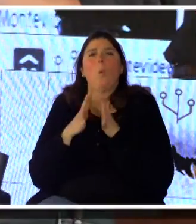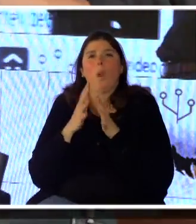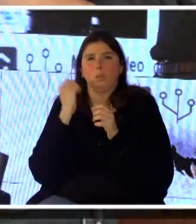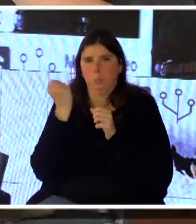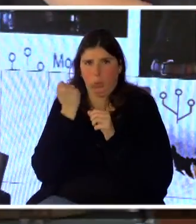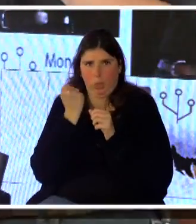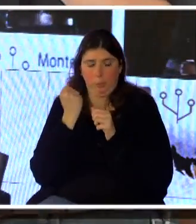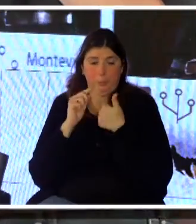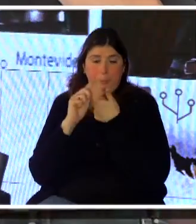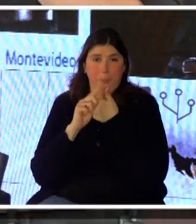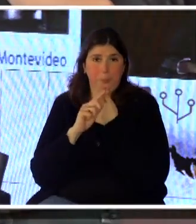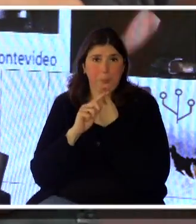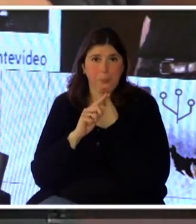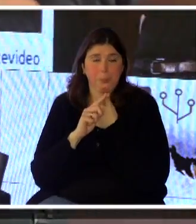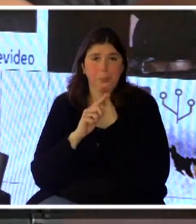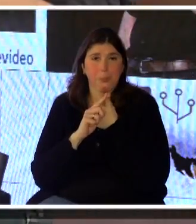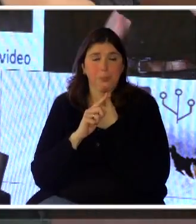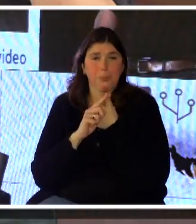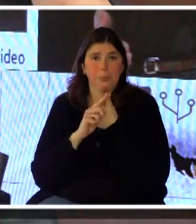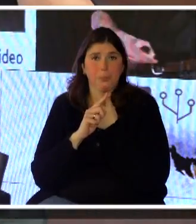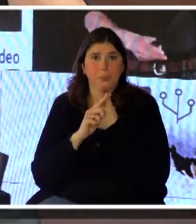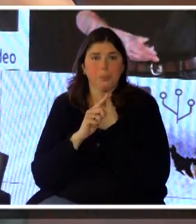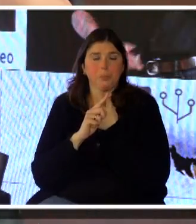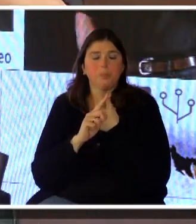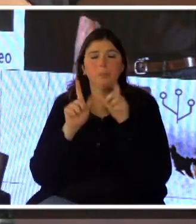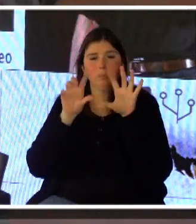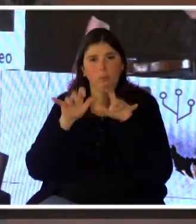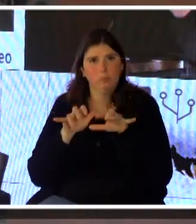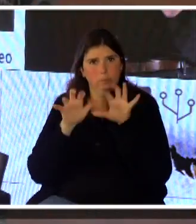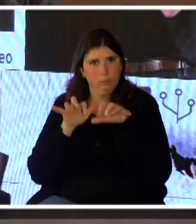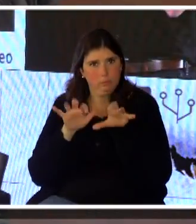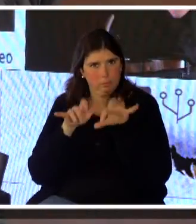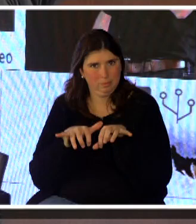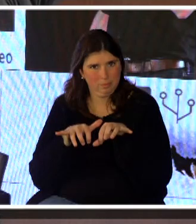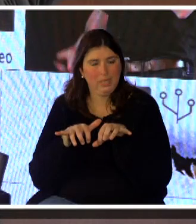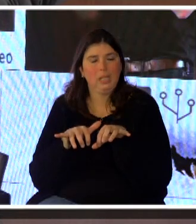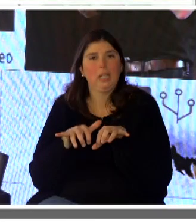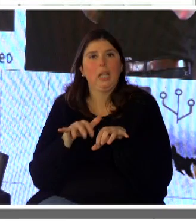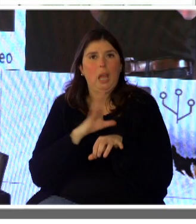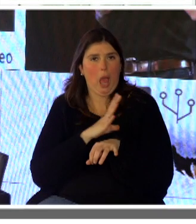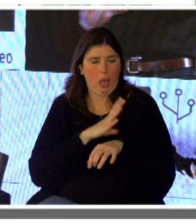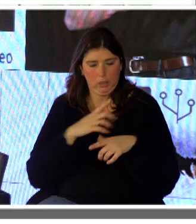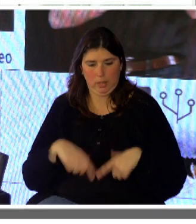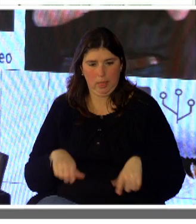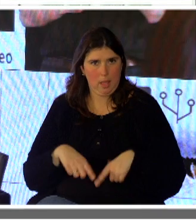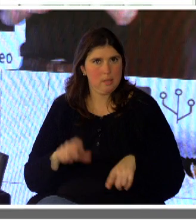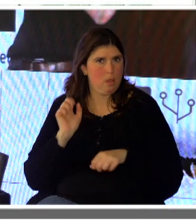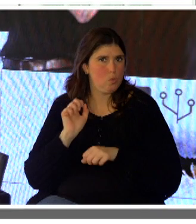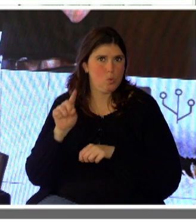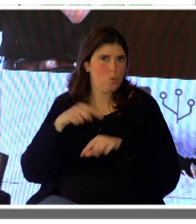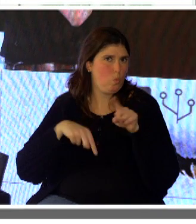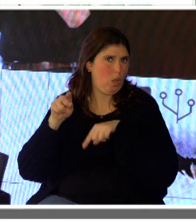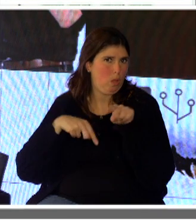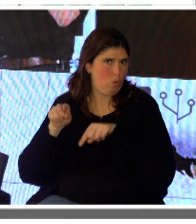el alto grado de informatización que tiene la Intendencia en su gestión, donde un